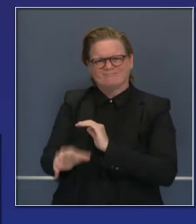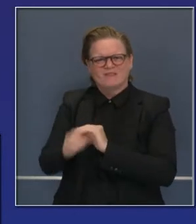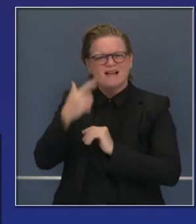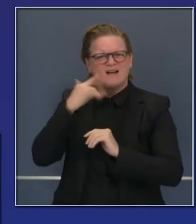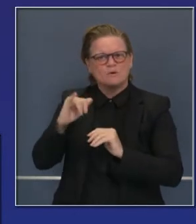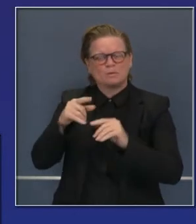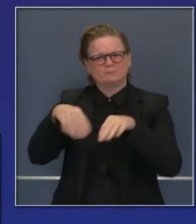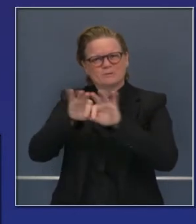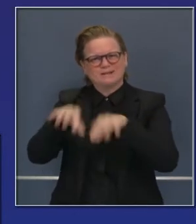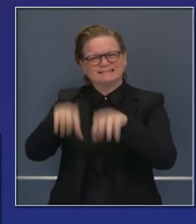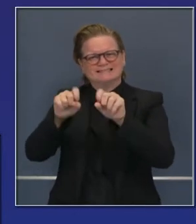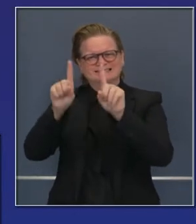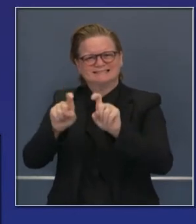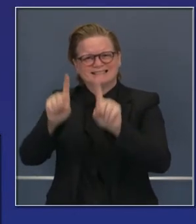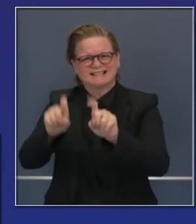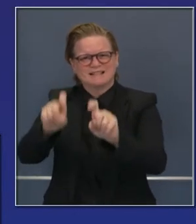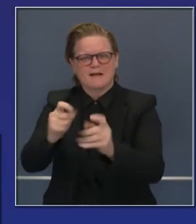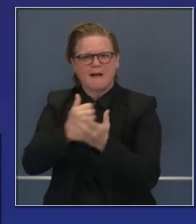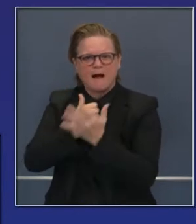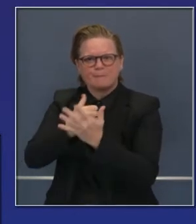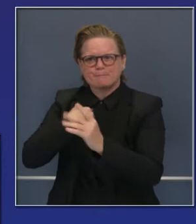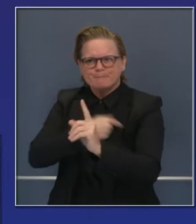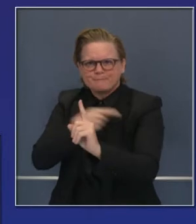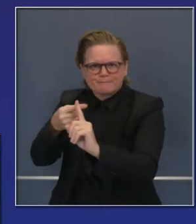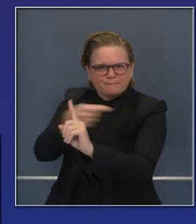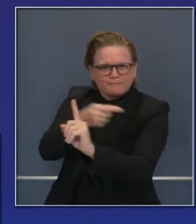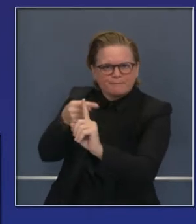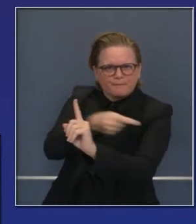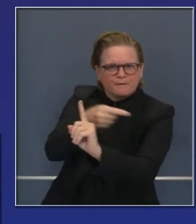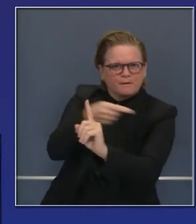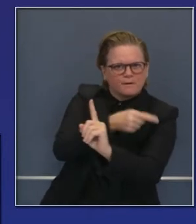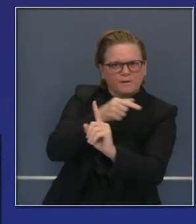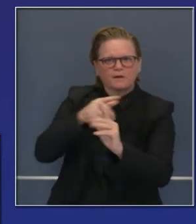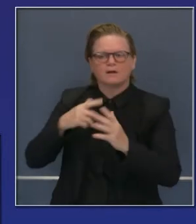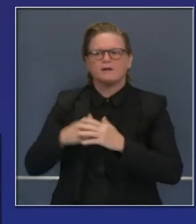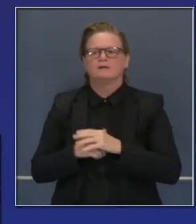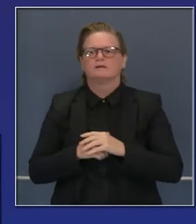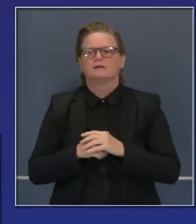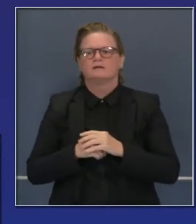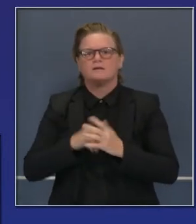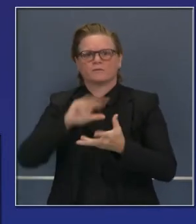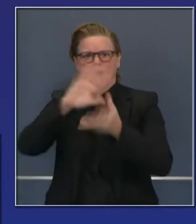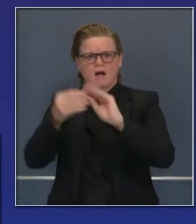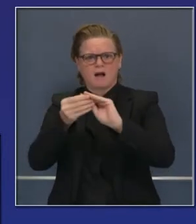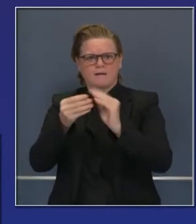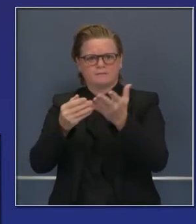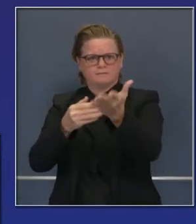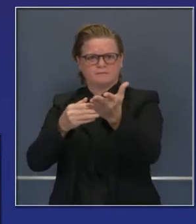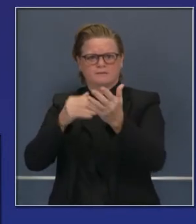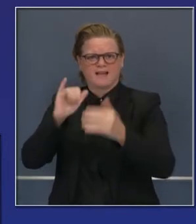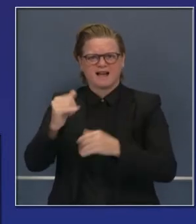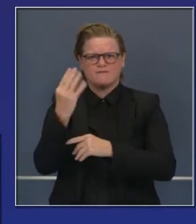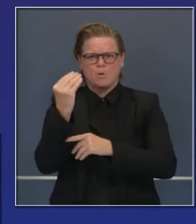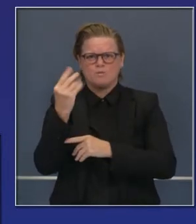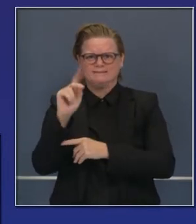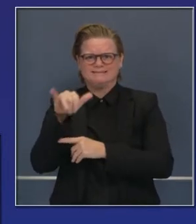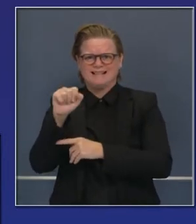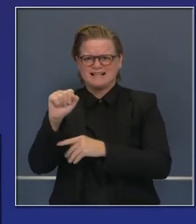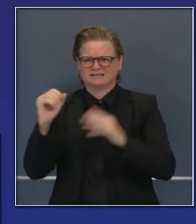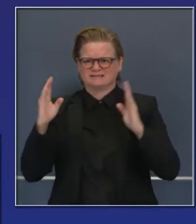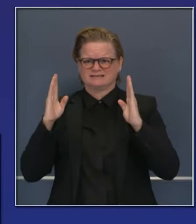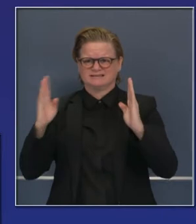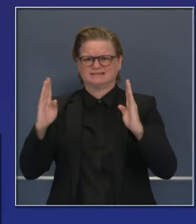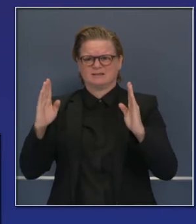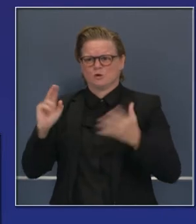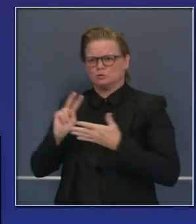,2% en el periodo de 14 días. Esta transparencia seguramente ya la conocen, el índice de positividad. Estábamos a 4